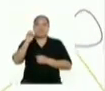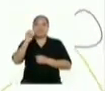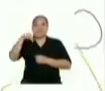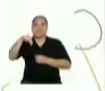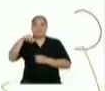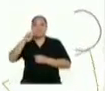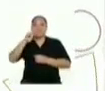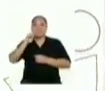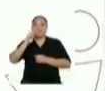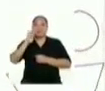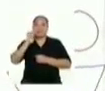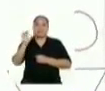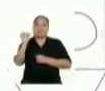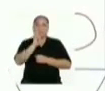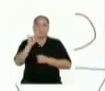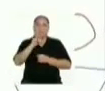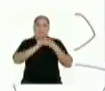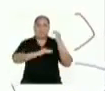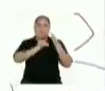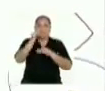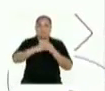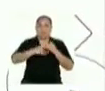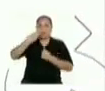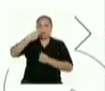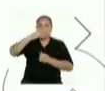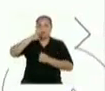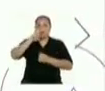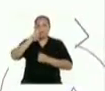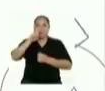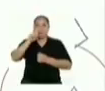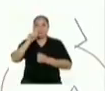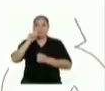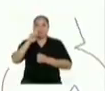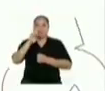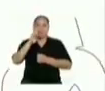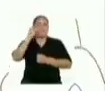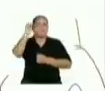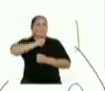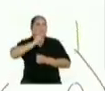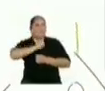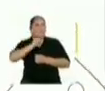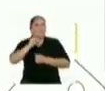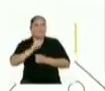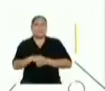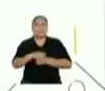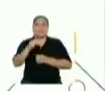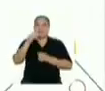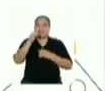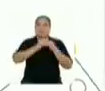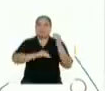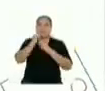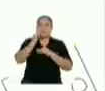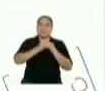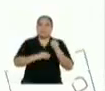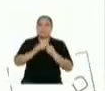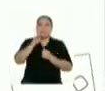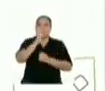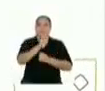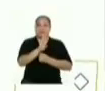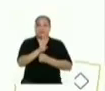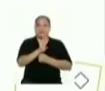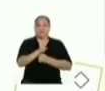de sono B, como los que hicimos para construir el exaedro regular. Así es, Jeremis. Tienen que construir